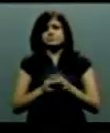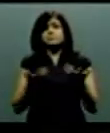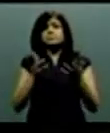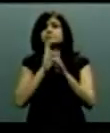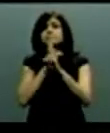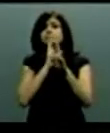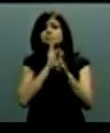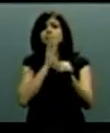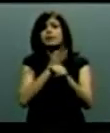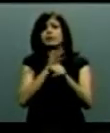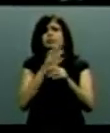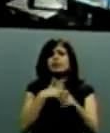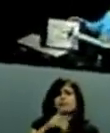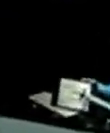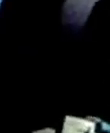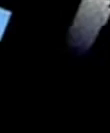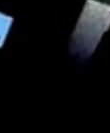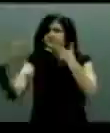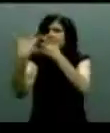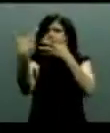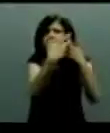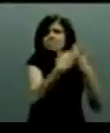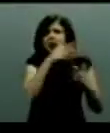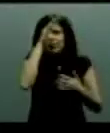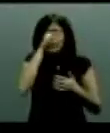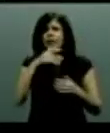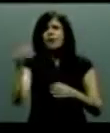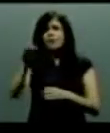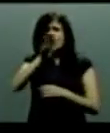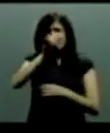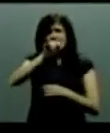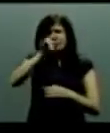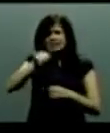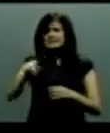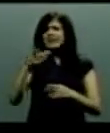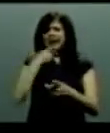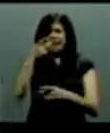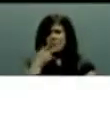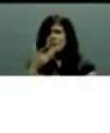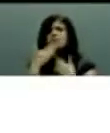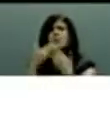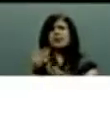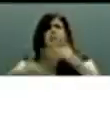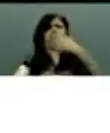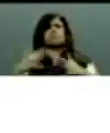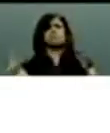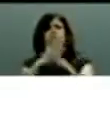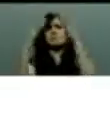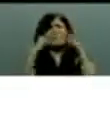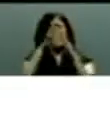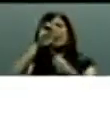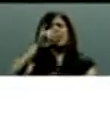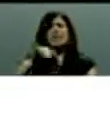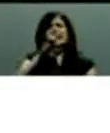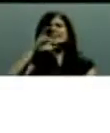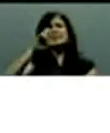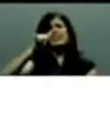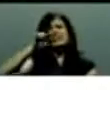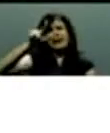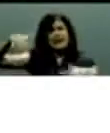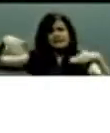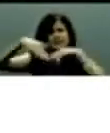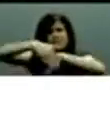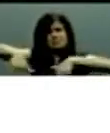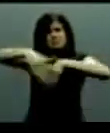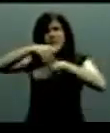pagar los trabajadores de la ciudad. Se acaban de disputar los PRIistas a golpes el espacio en el eje